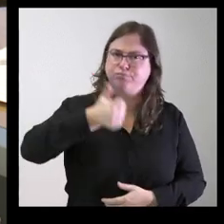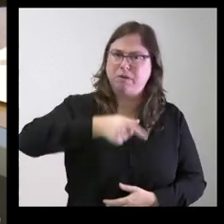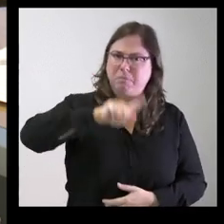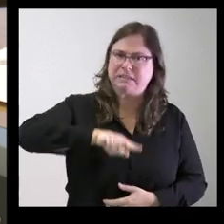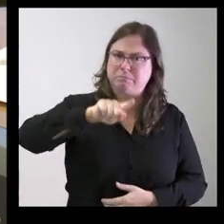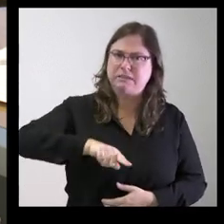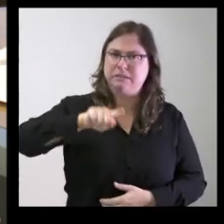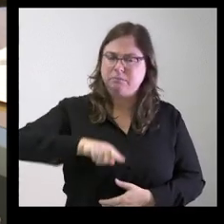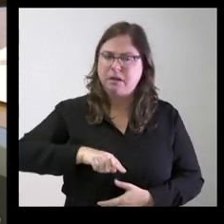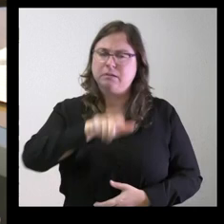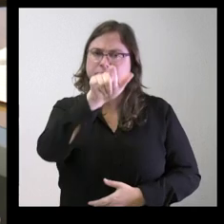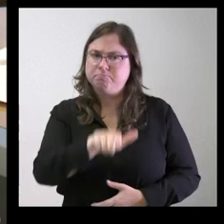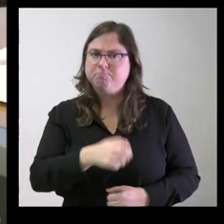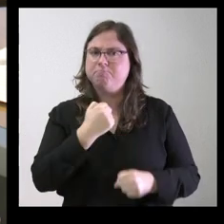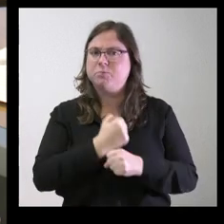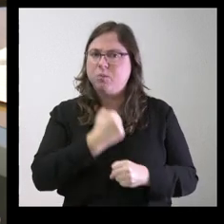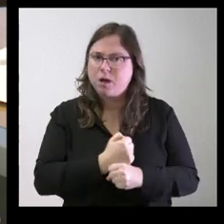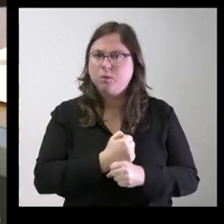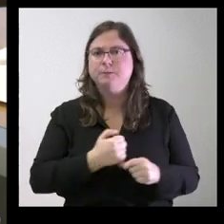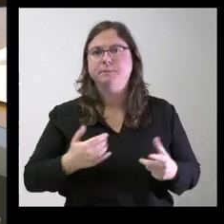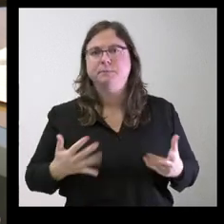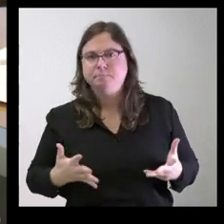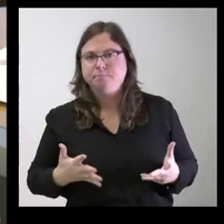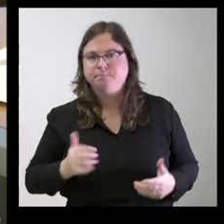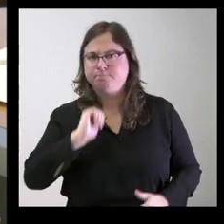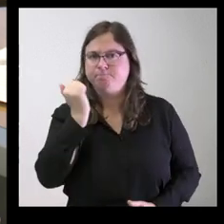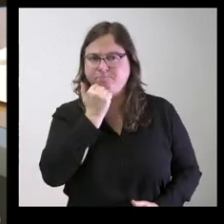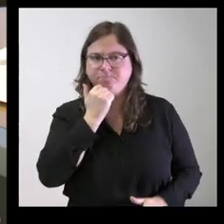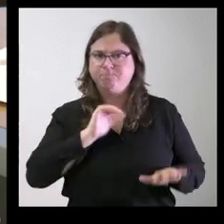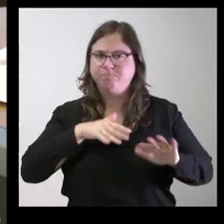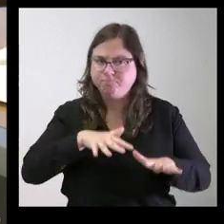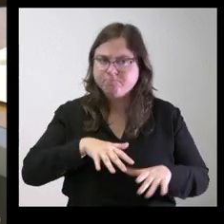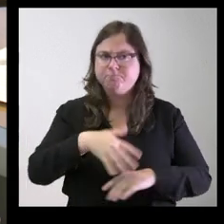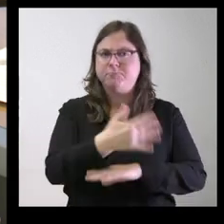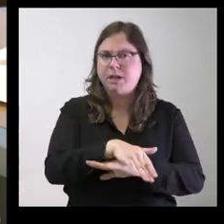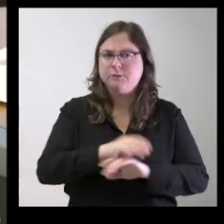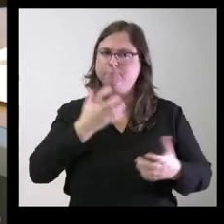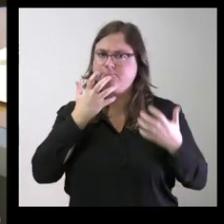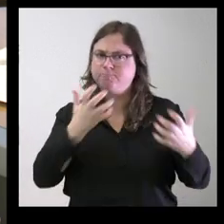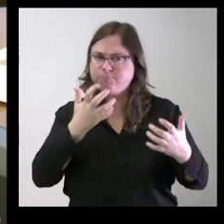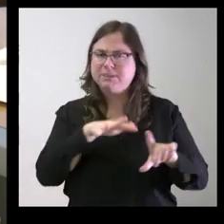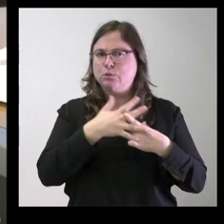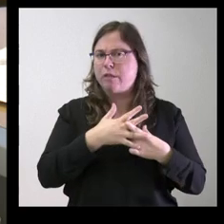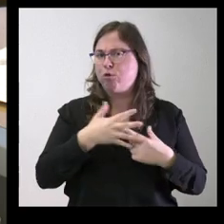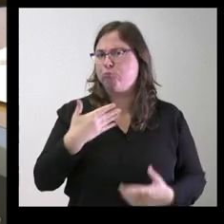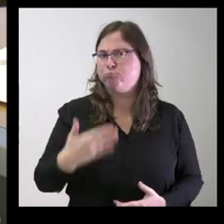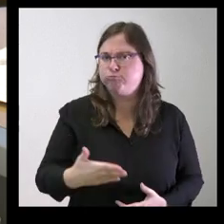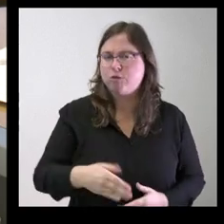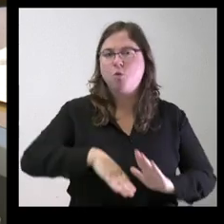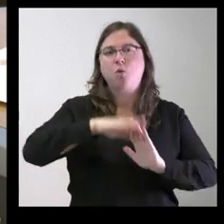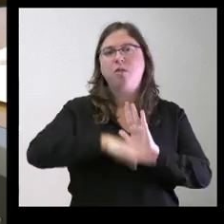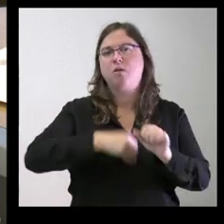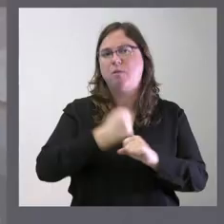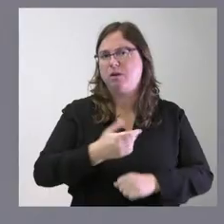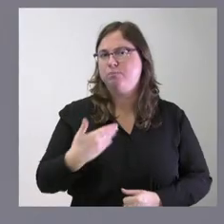los trabajadores en fin protestando en la calle por su situación precaria dicen sus condiciones laborales